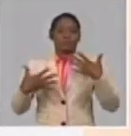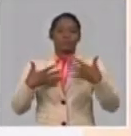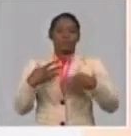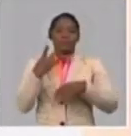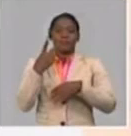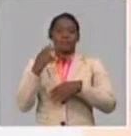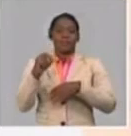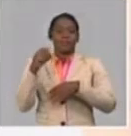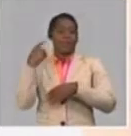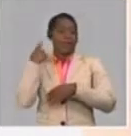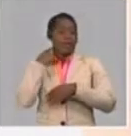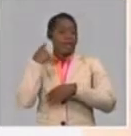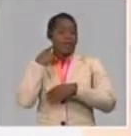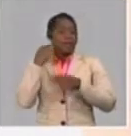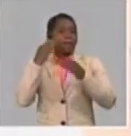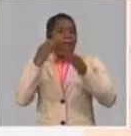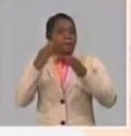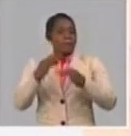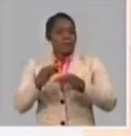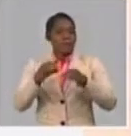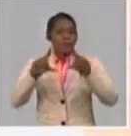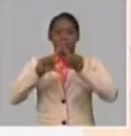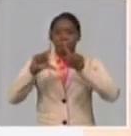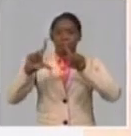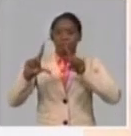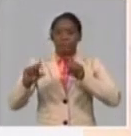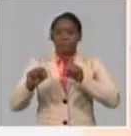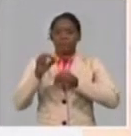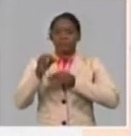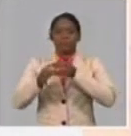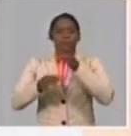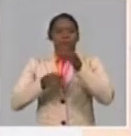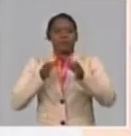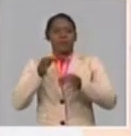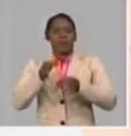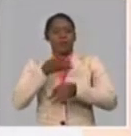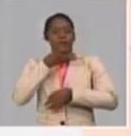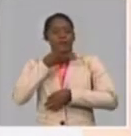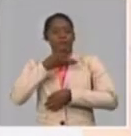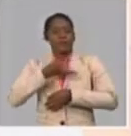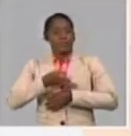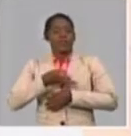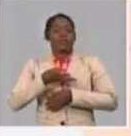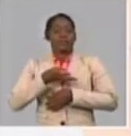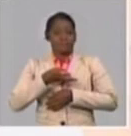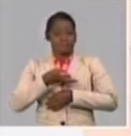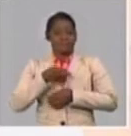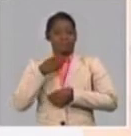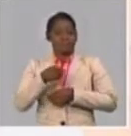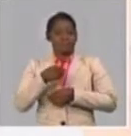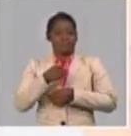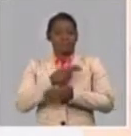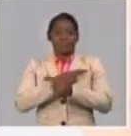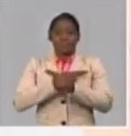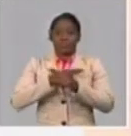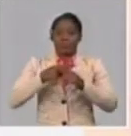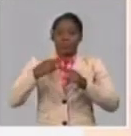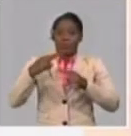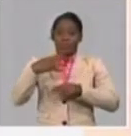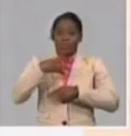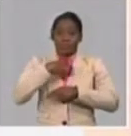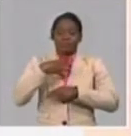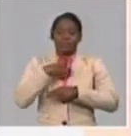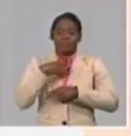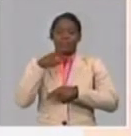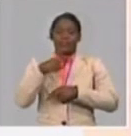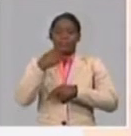de haberse pronunciado ese concepto magistral por el compañero Fidel, nuestro líder histórico, en una coyuntura